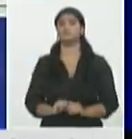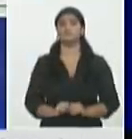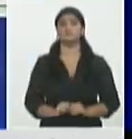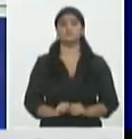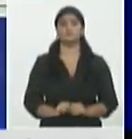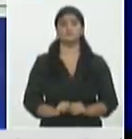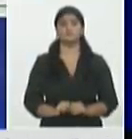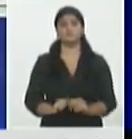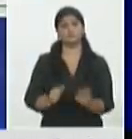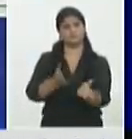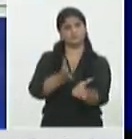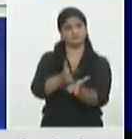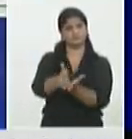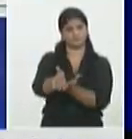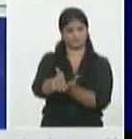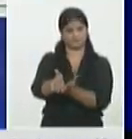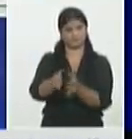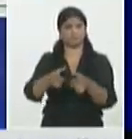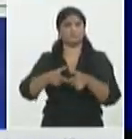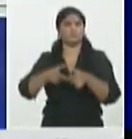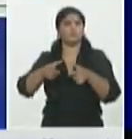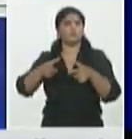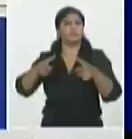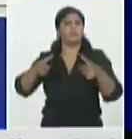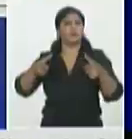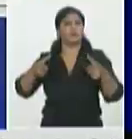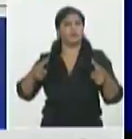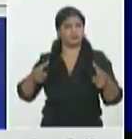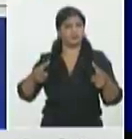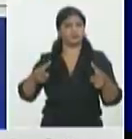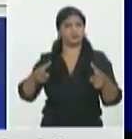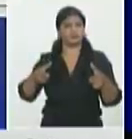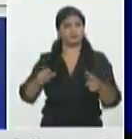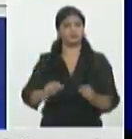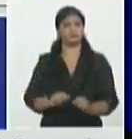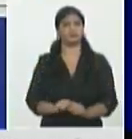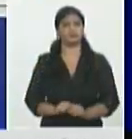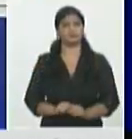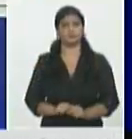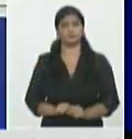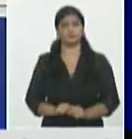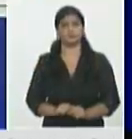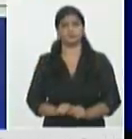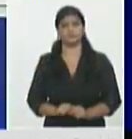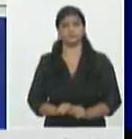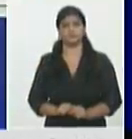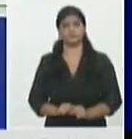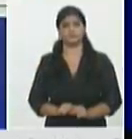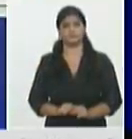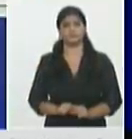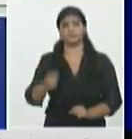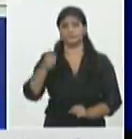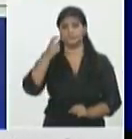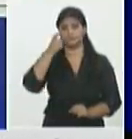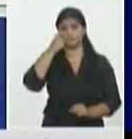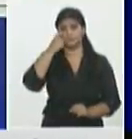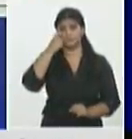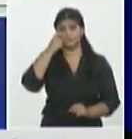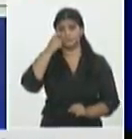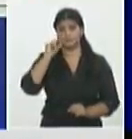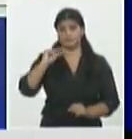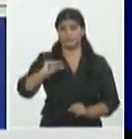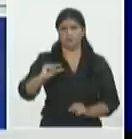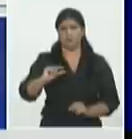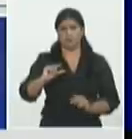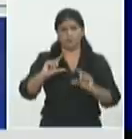una cifra muy elevada aunque se ve una discreta disminución en los últimos